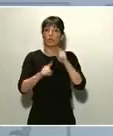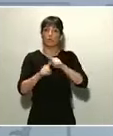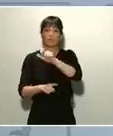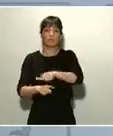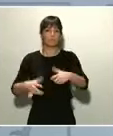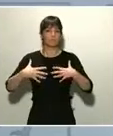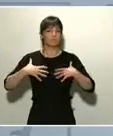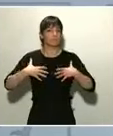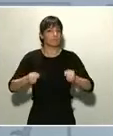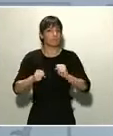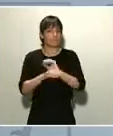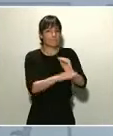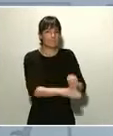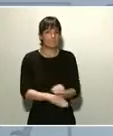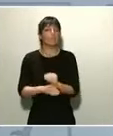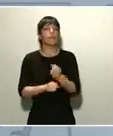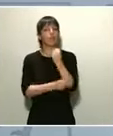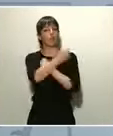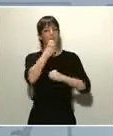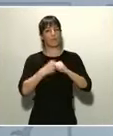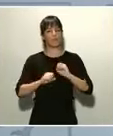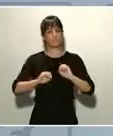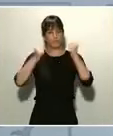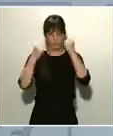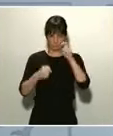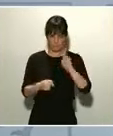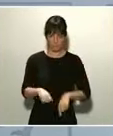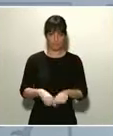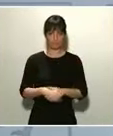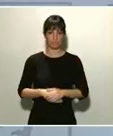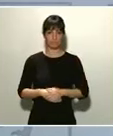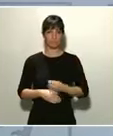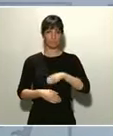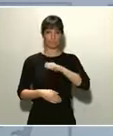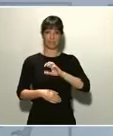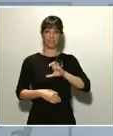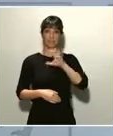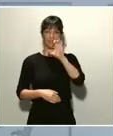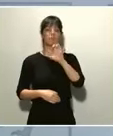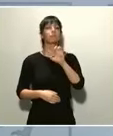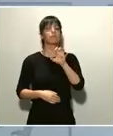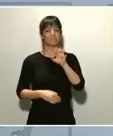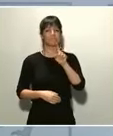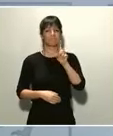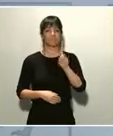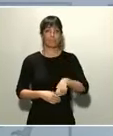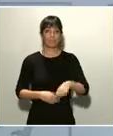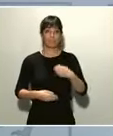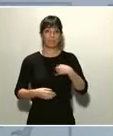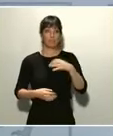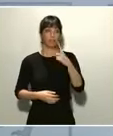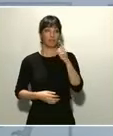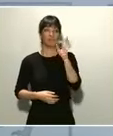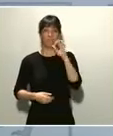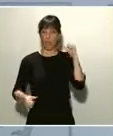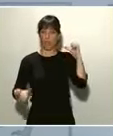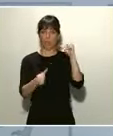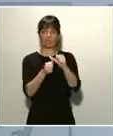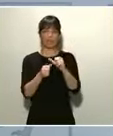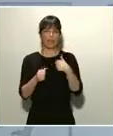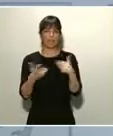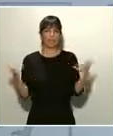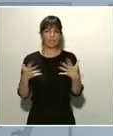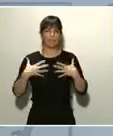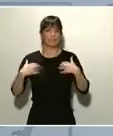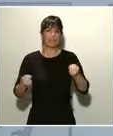economías. Nuestro país también está soportando la emergencia sanitaria más grave del último siglo, una catástrofe para la